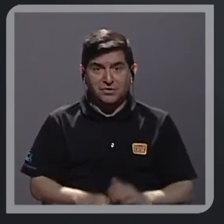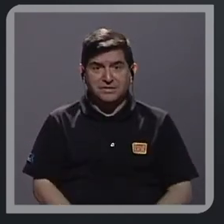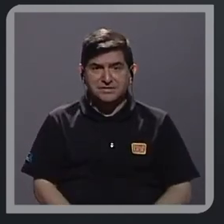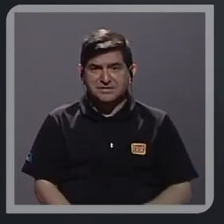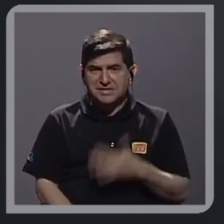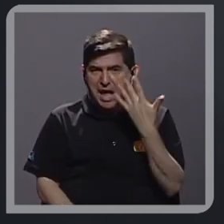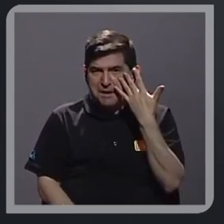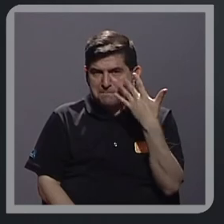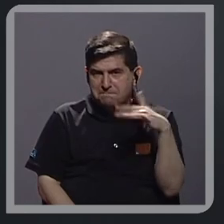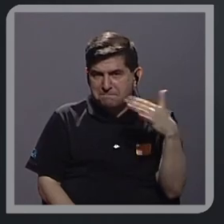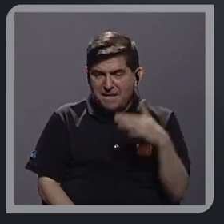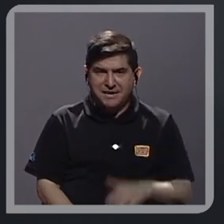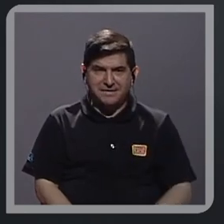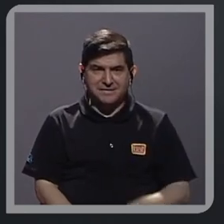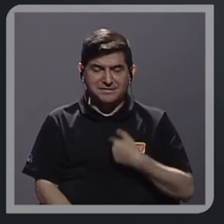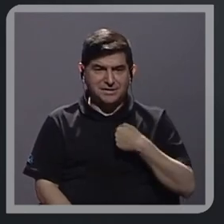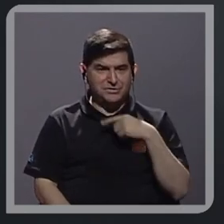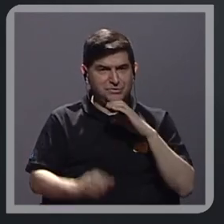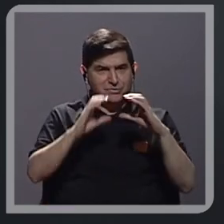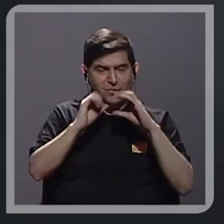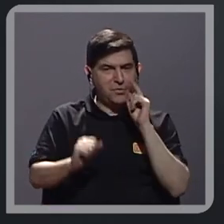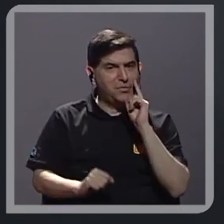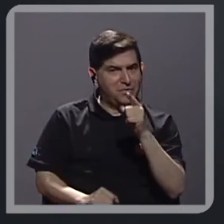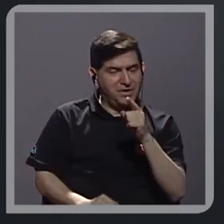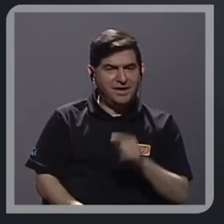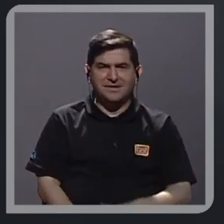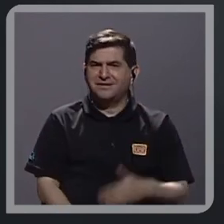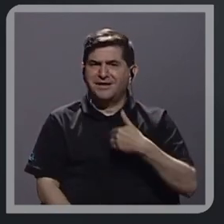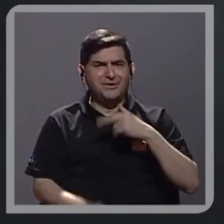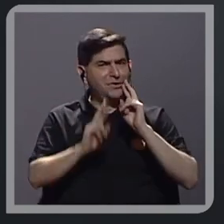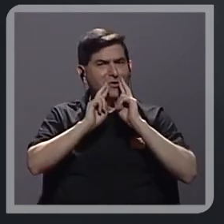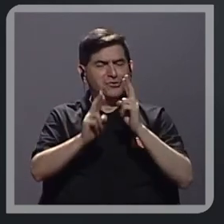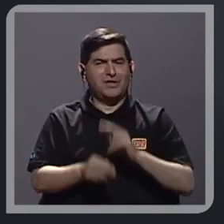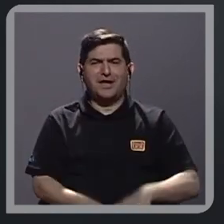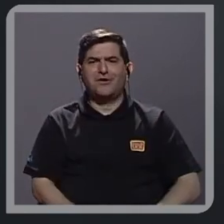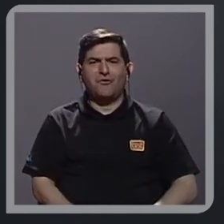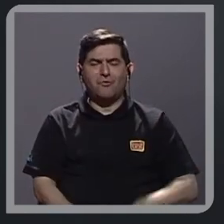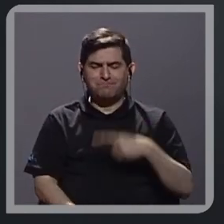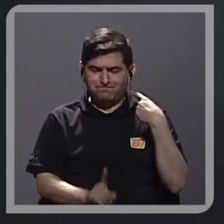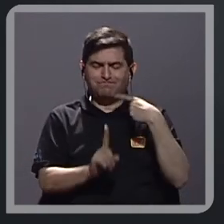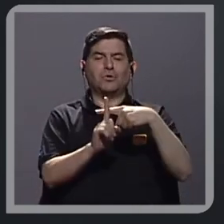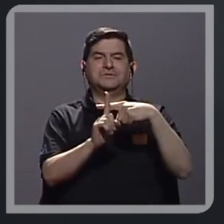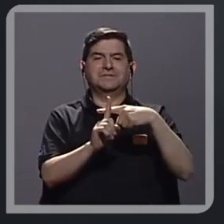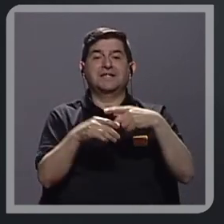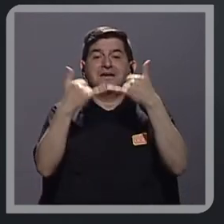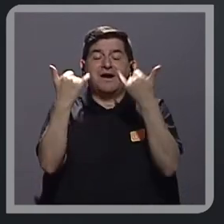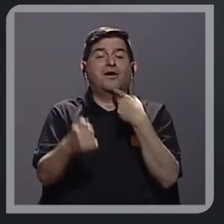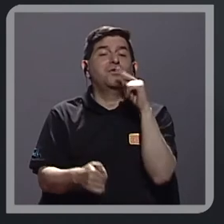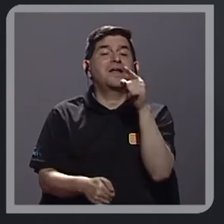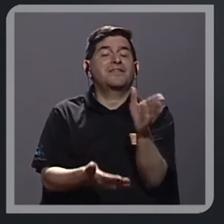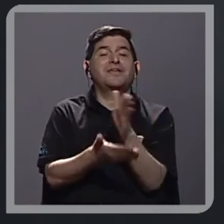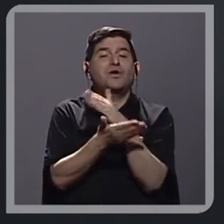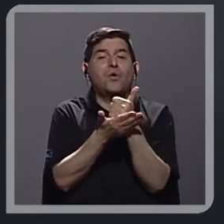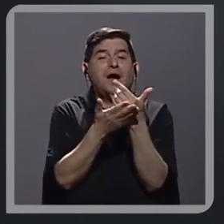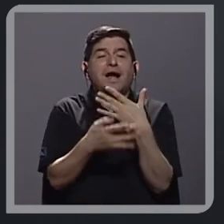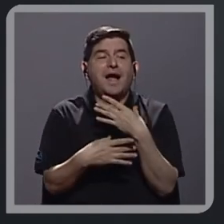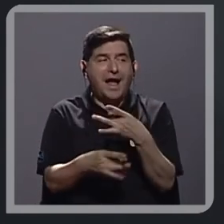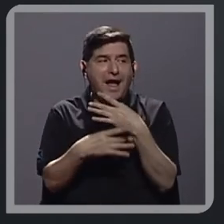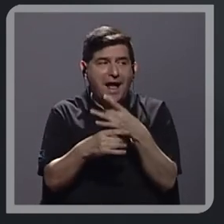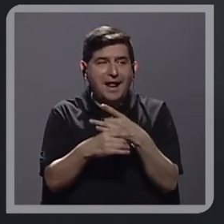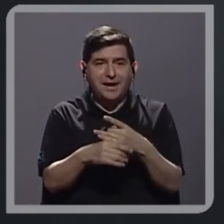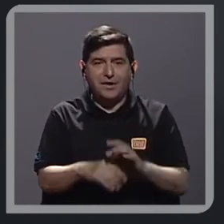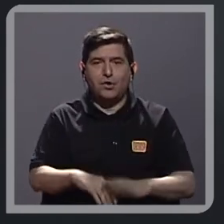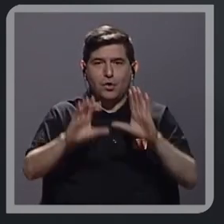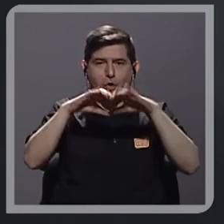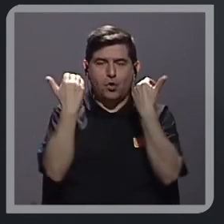parece que yo haciendo esa conversación con usted no tengo una respuesta afirmativa completamente ahora usted mencionaba algo que es muy interesante que es